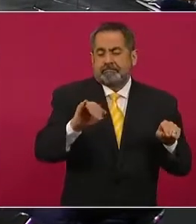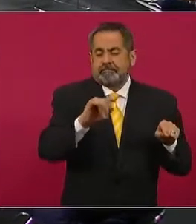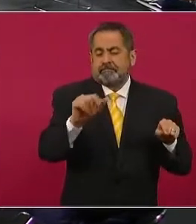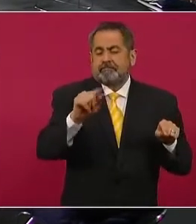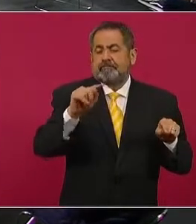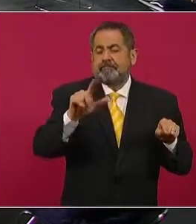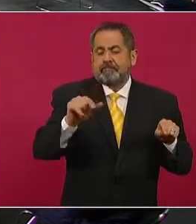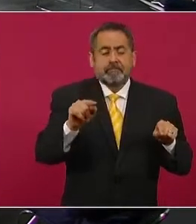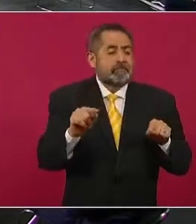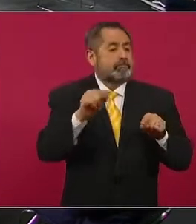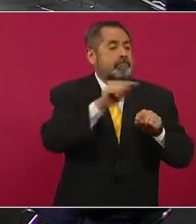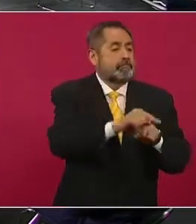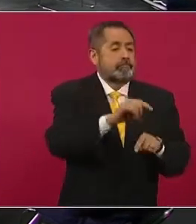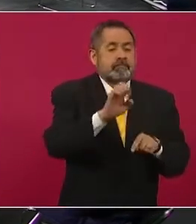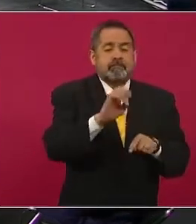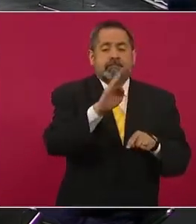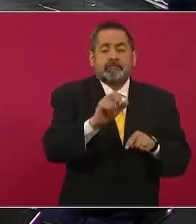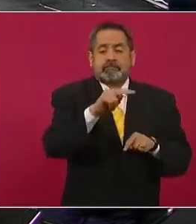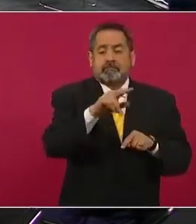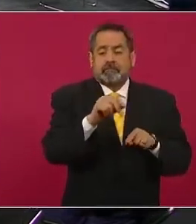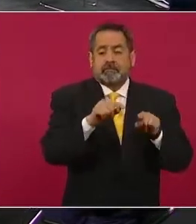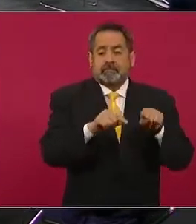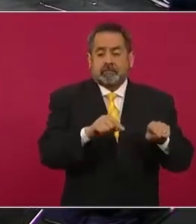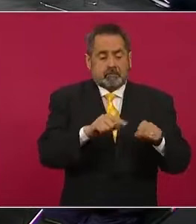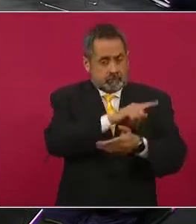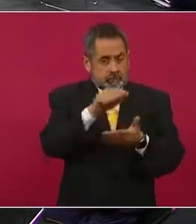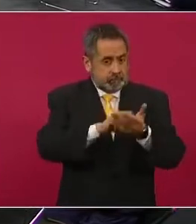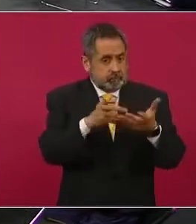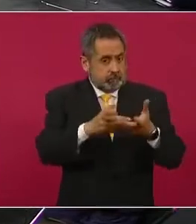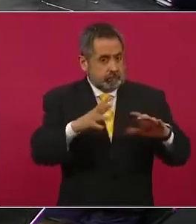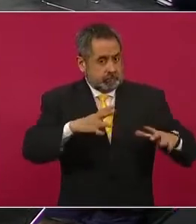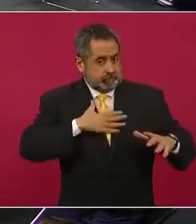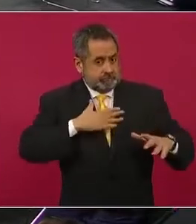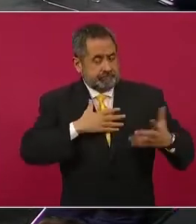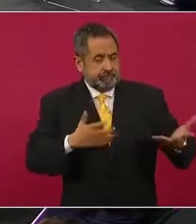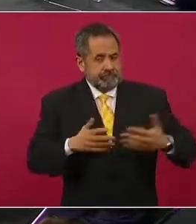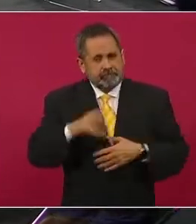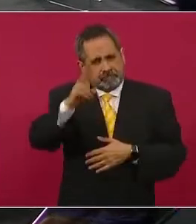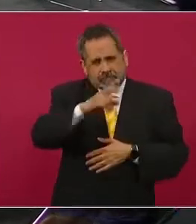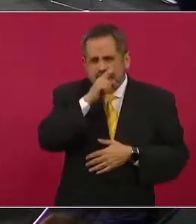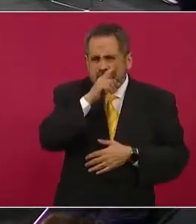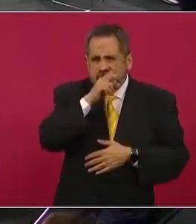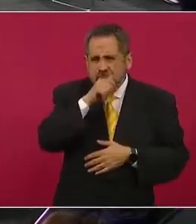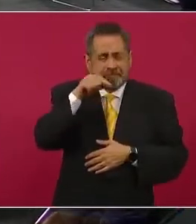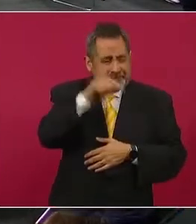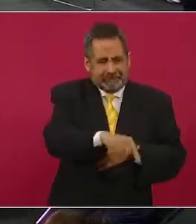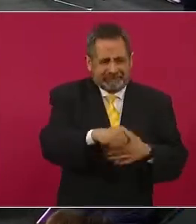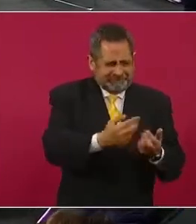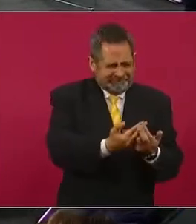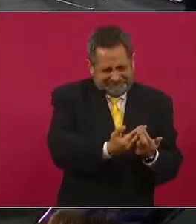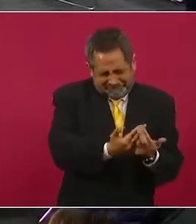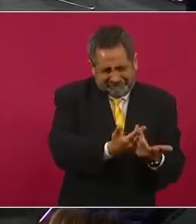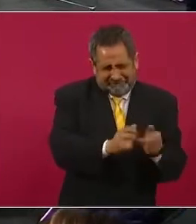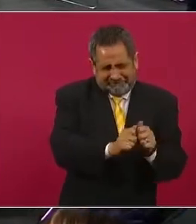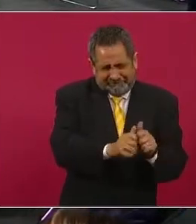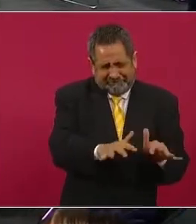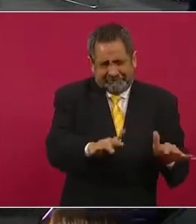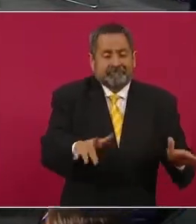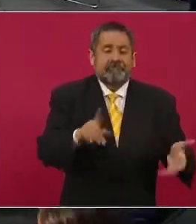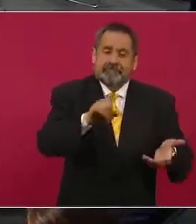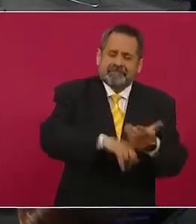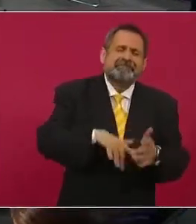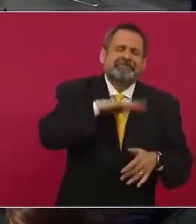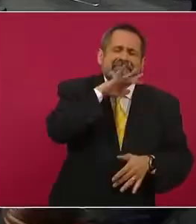alcanza a Ébano. Bueno, nos preocupa mucho porque es altamente contaminante la práctica del fracking